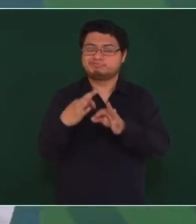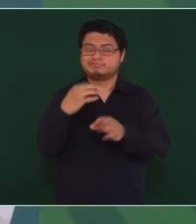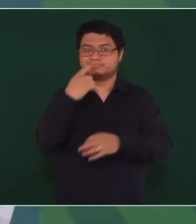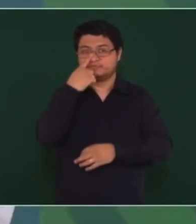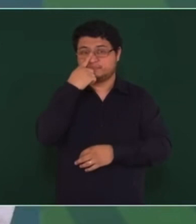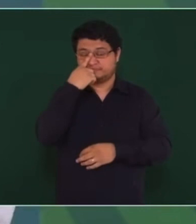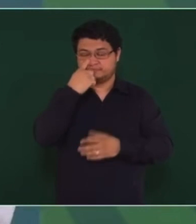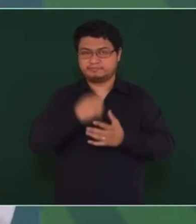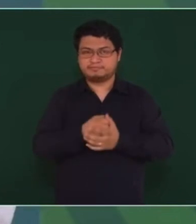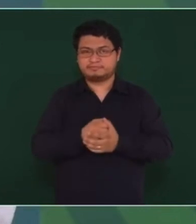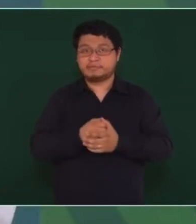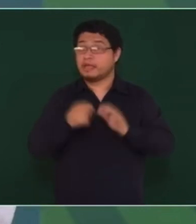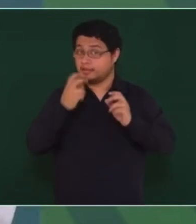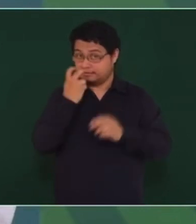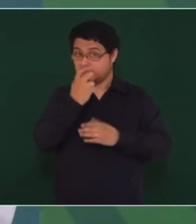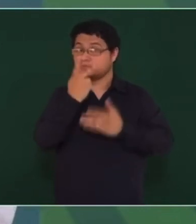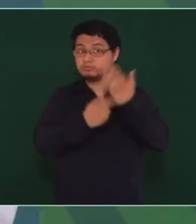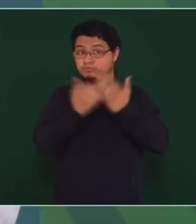ese es el plan,